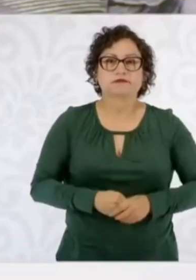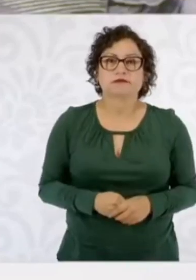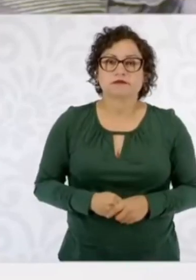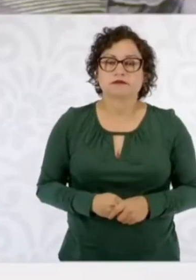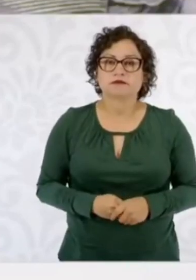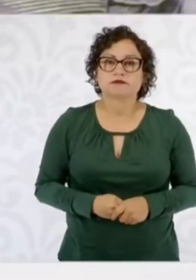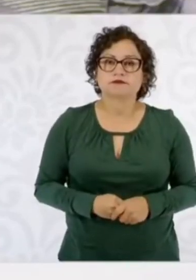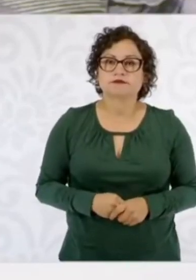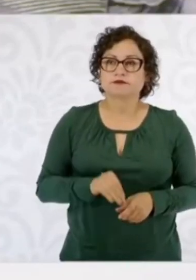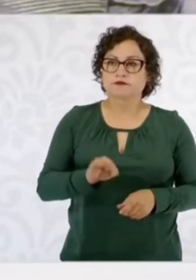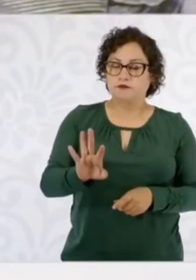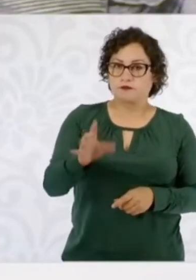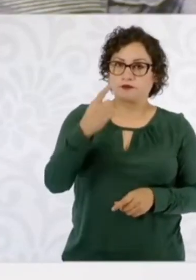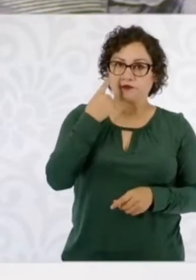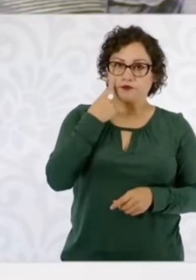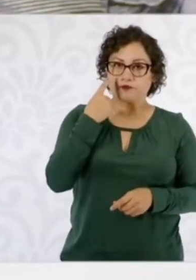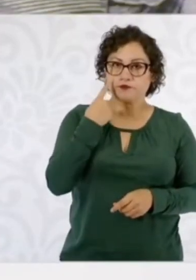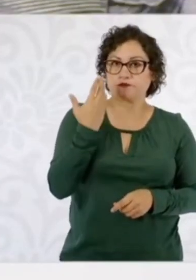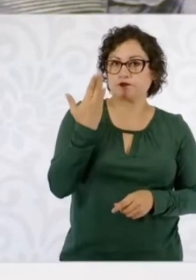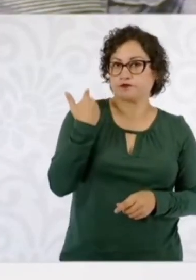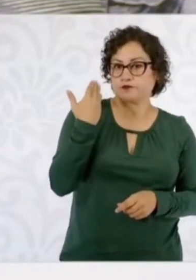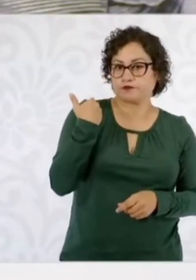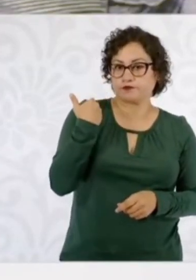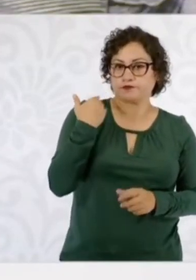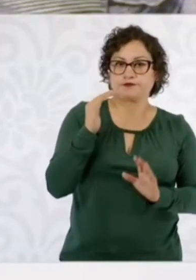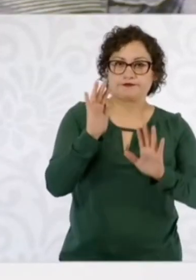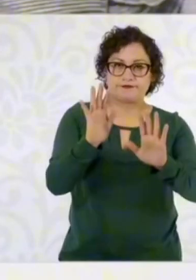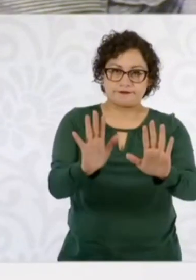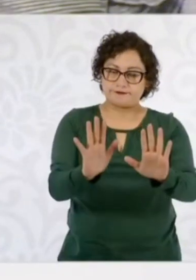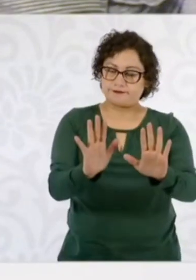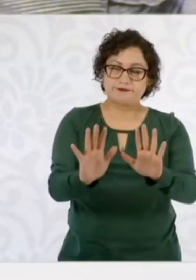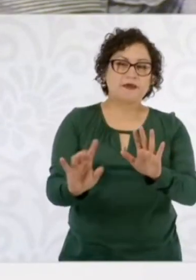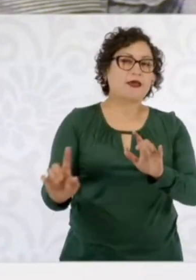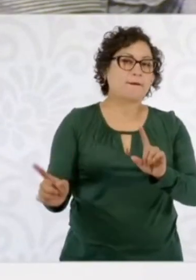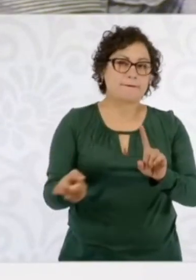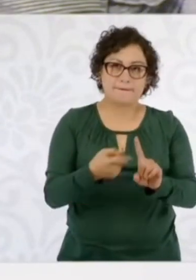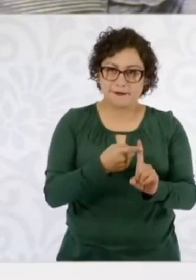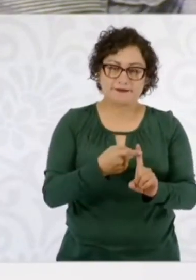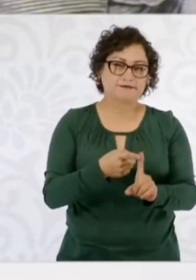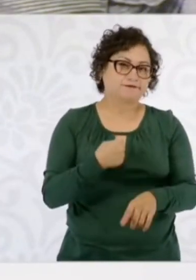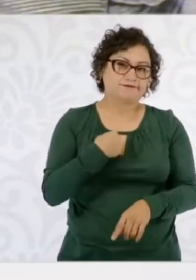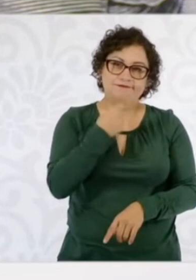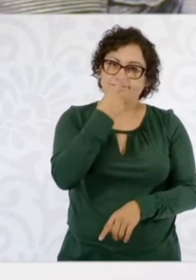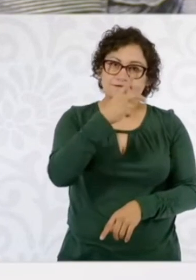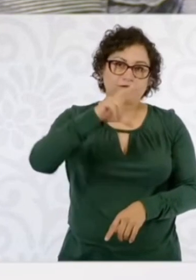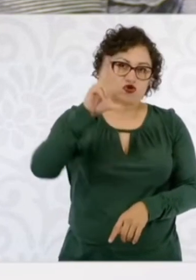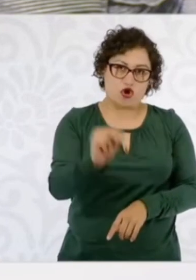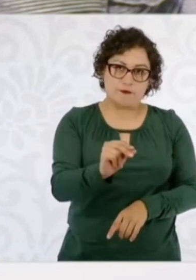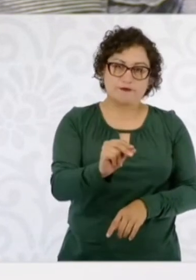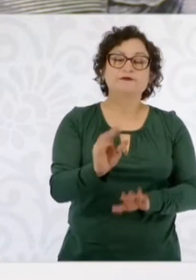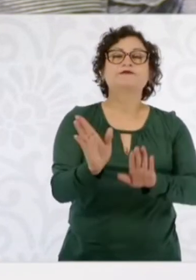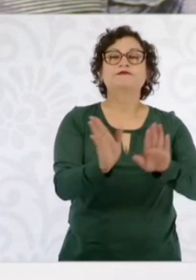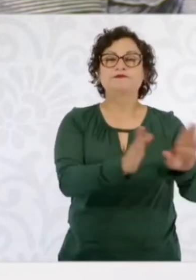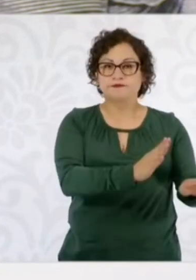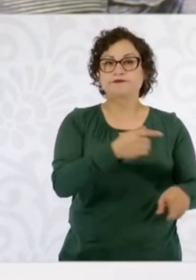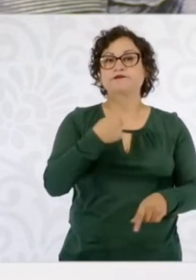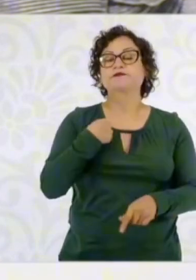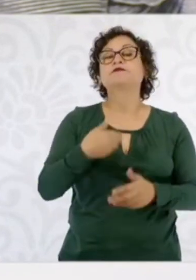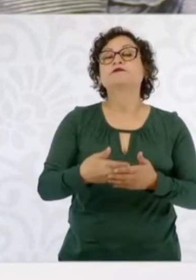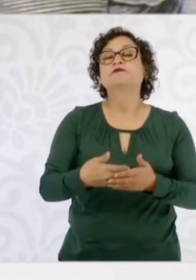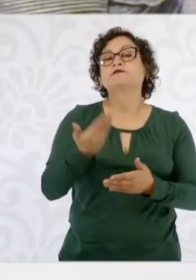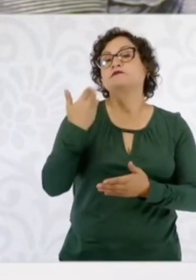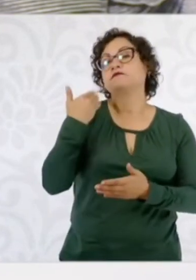En la llamada que tuve con el presidente, primero no, en la llamada que tuve con el presidente